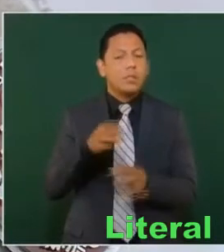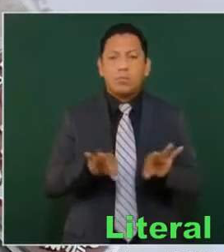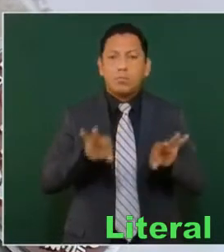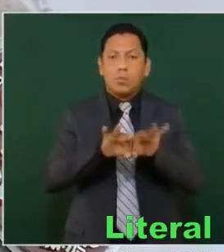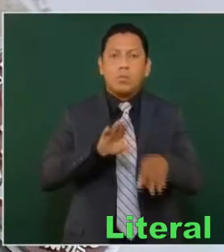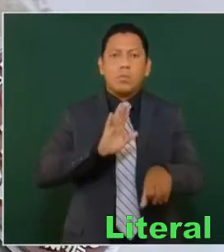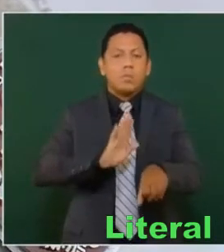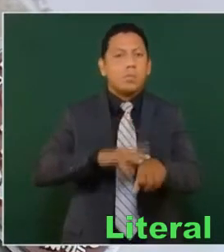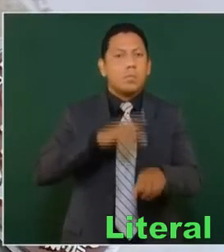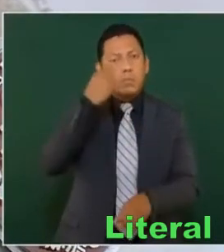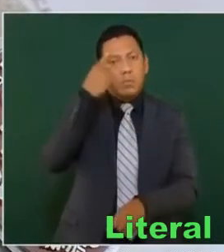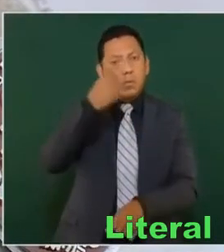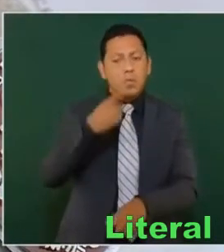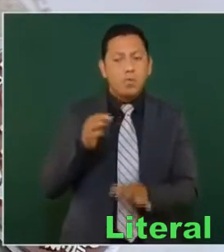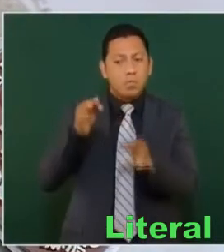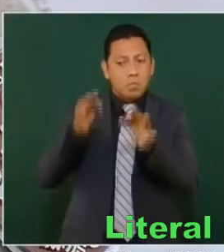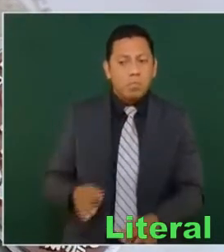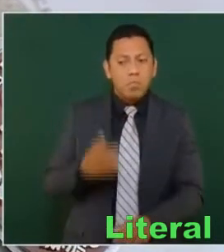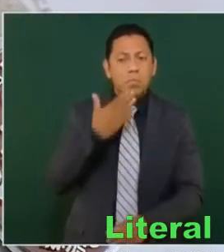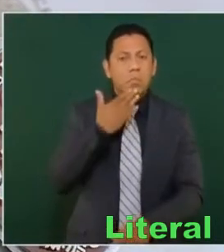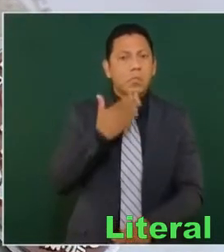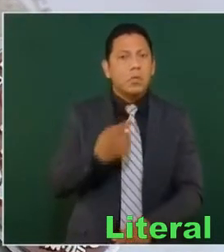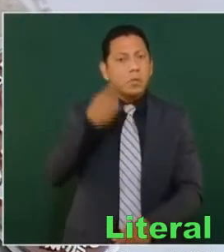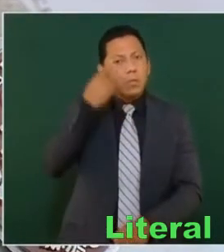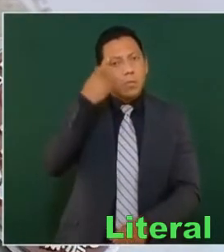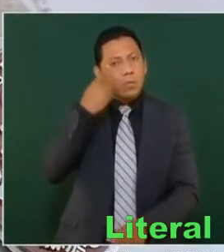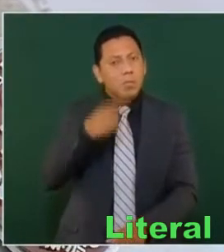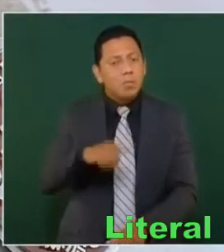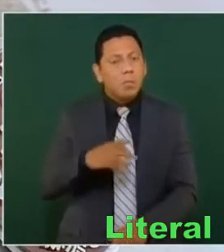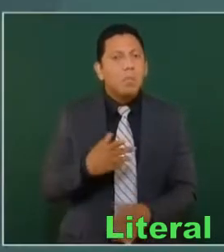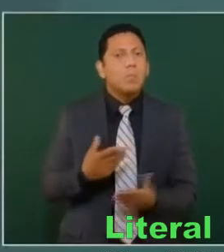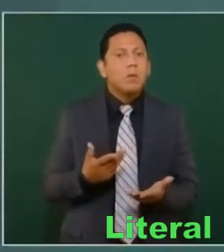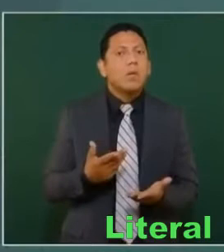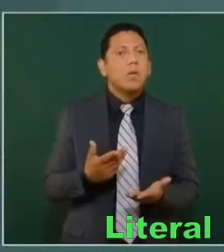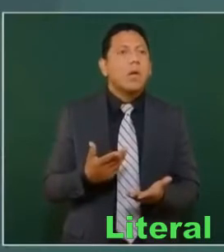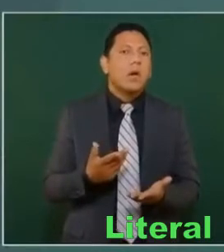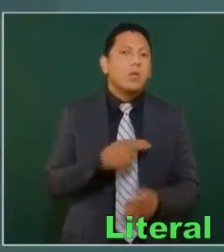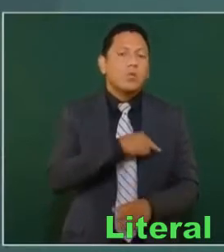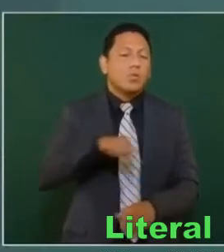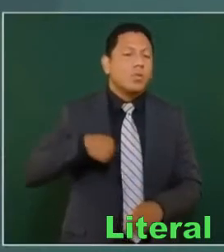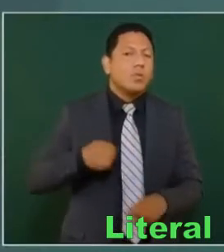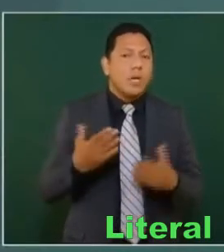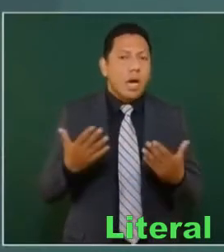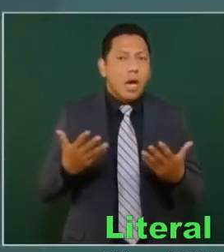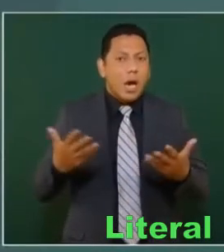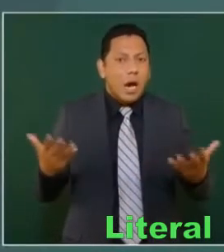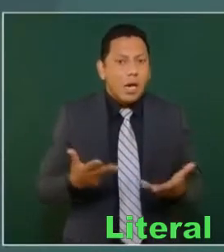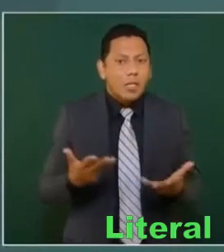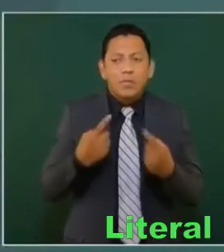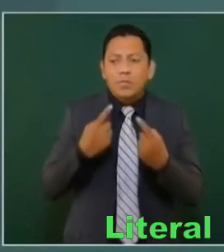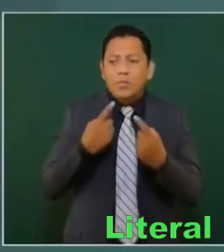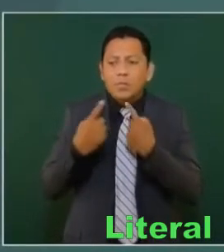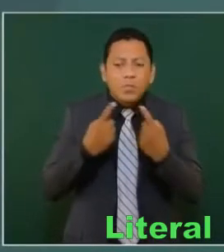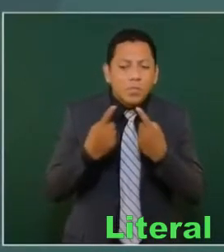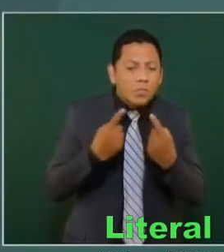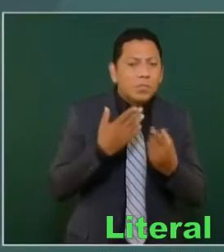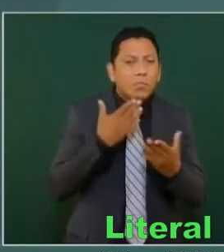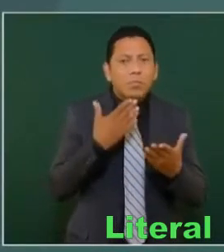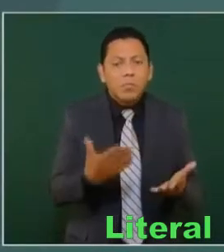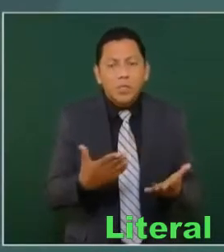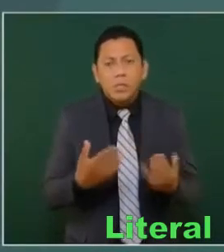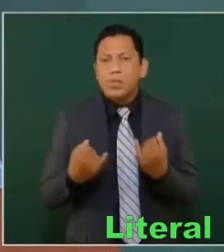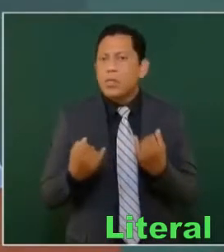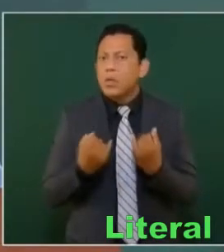garantía y el mejor ejemplo que buscamos en nuestro quehacer en el diálogo, en la